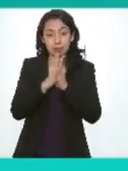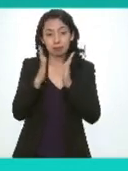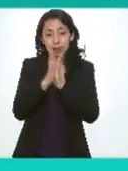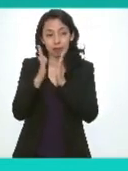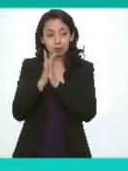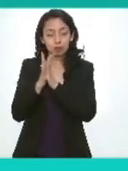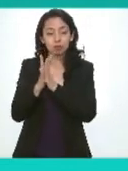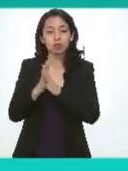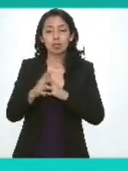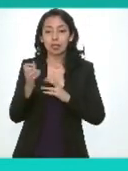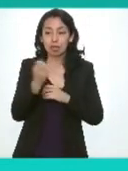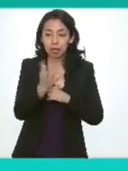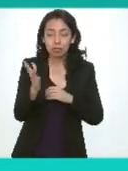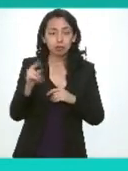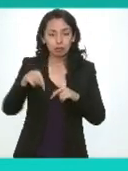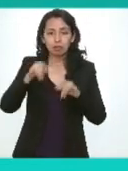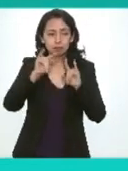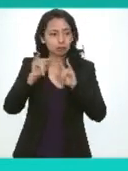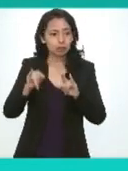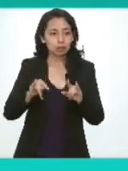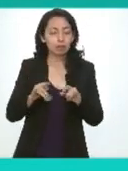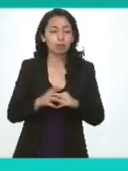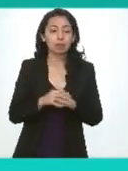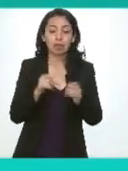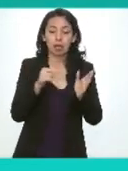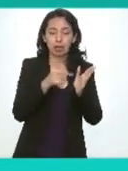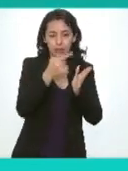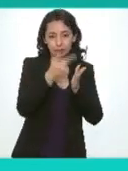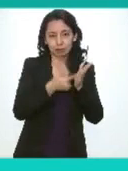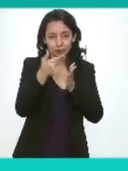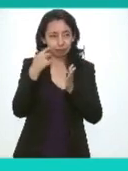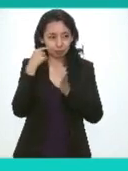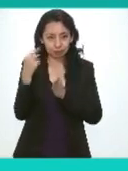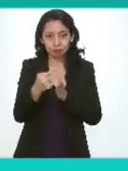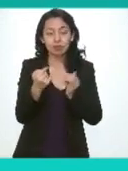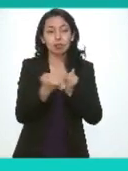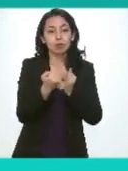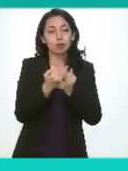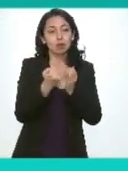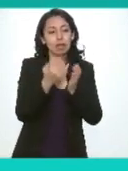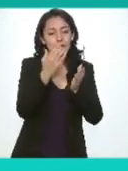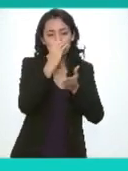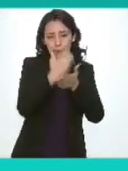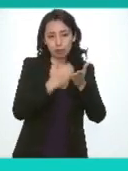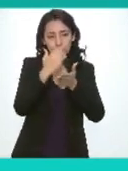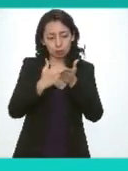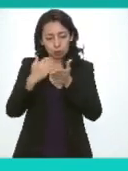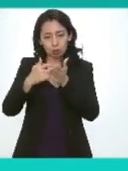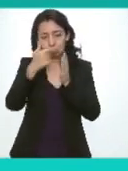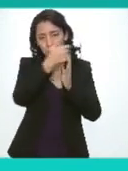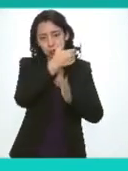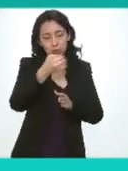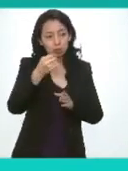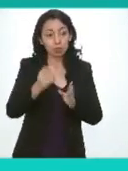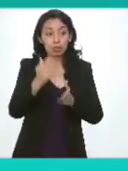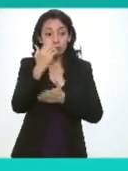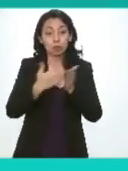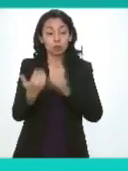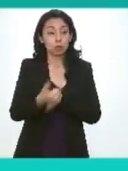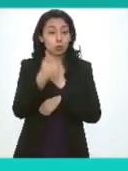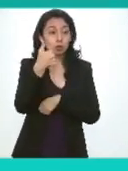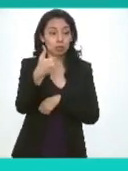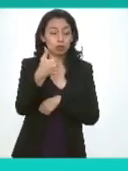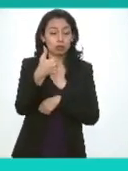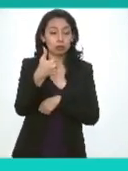en esta elaboración tiene una serie de capítulos una estructura sencilla y son seis capítulos